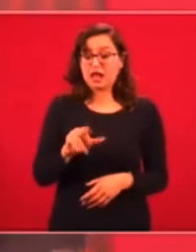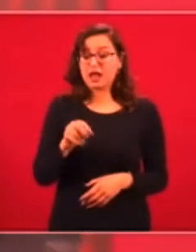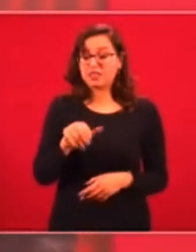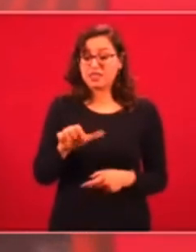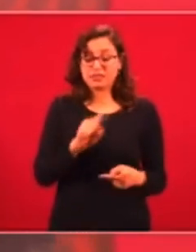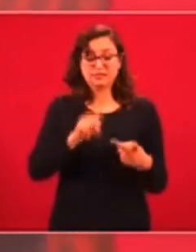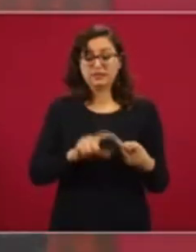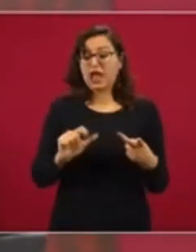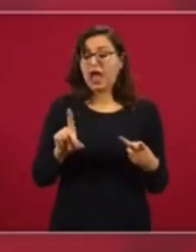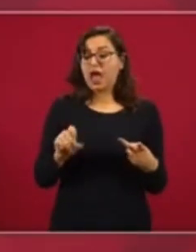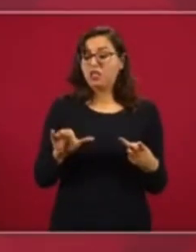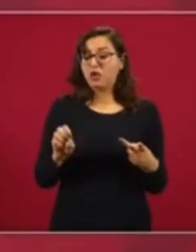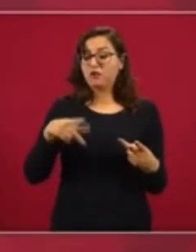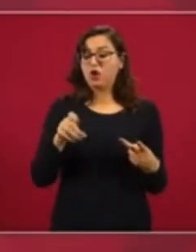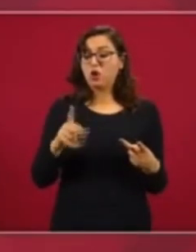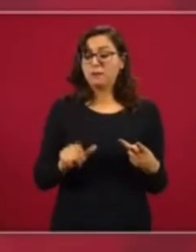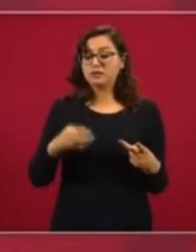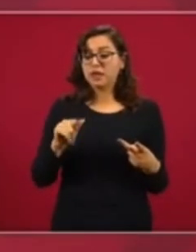el presidente Adolfo López Mateos.